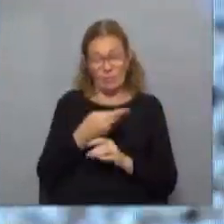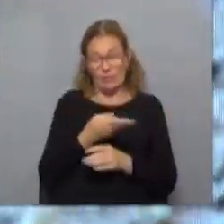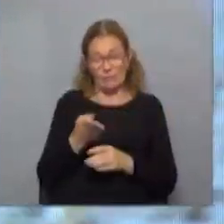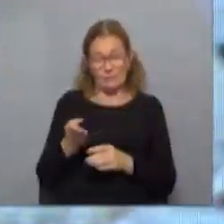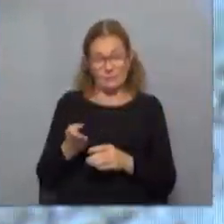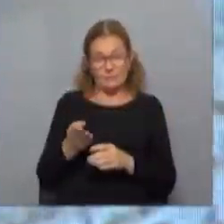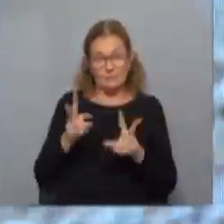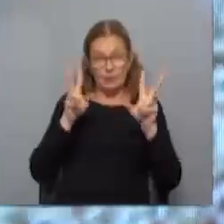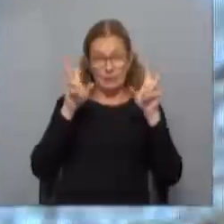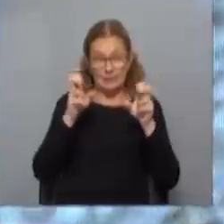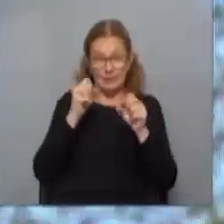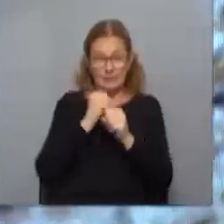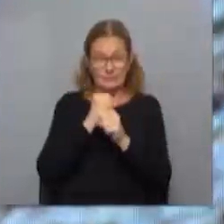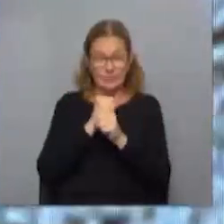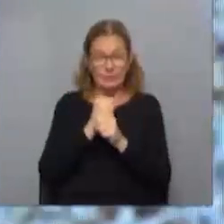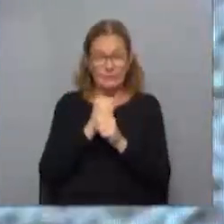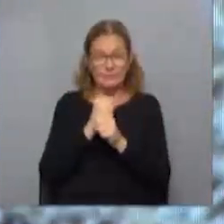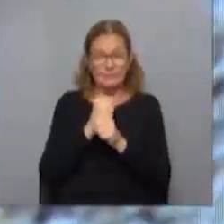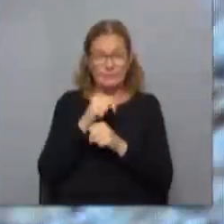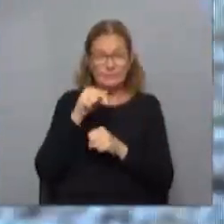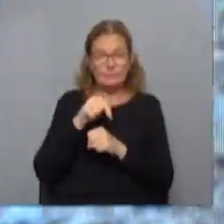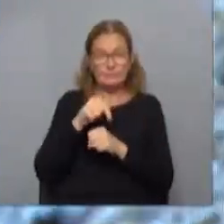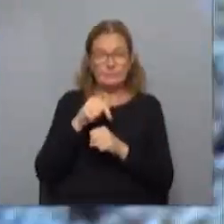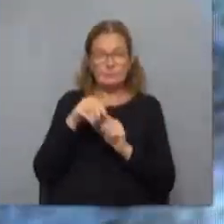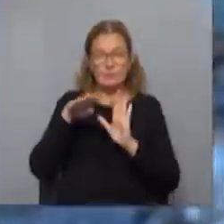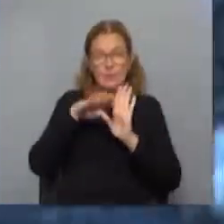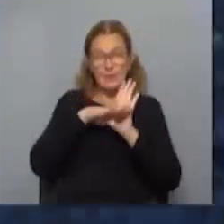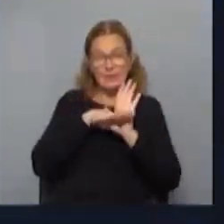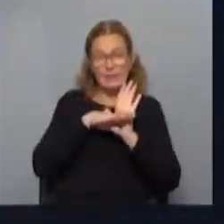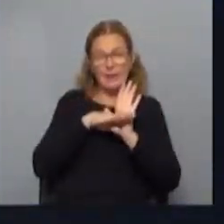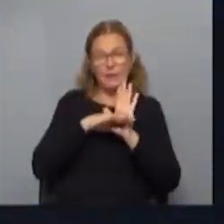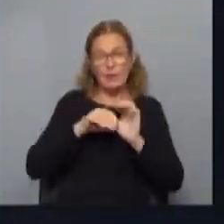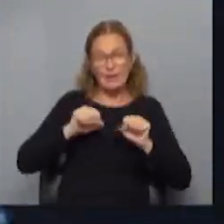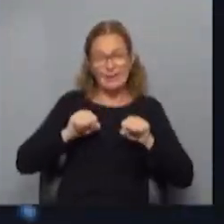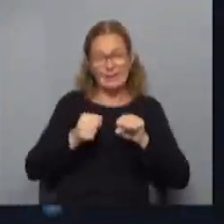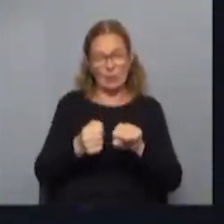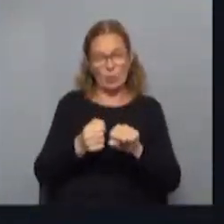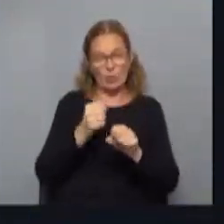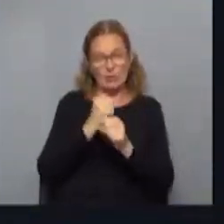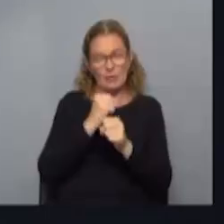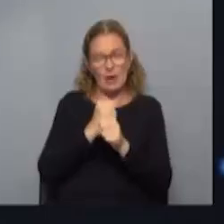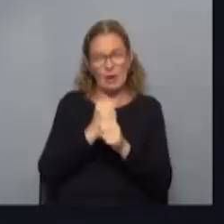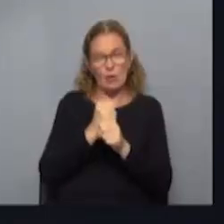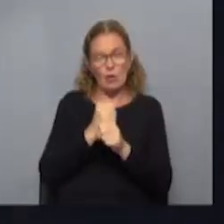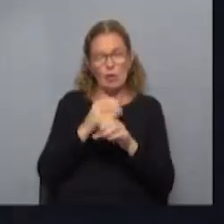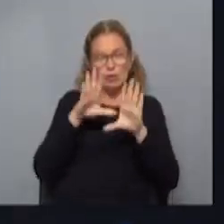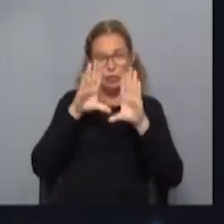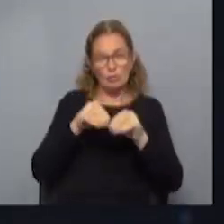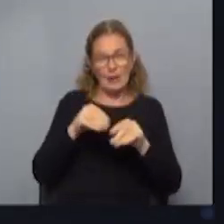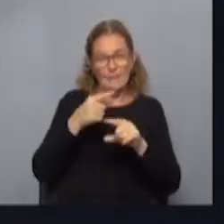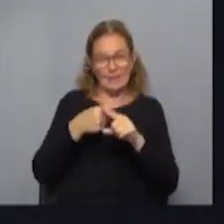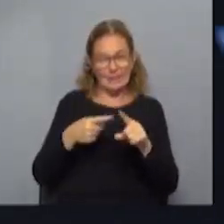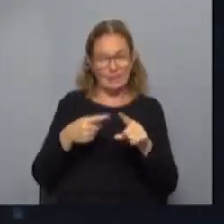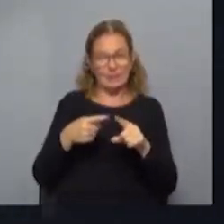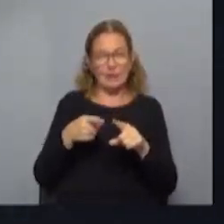el tema del trabajo, hoy una medida que fue el seguro de desempleo parcial y total fue fundamental,